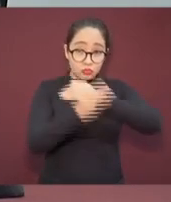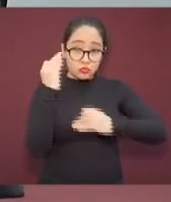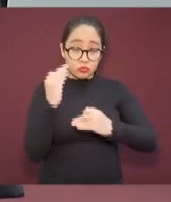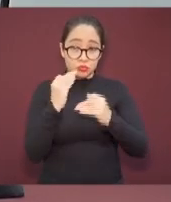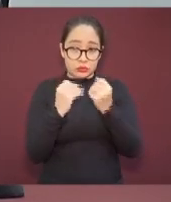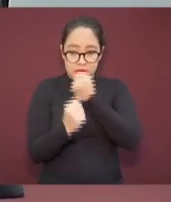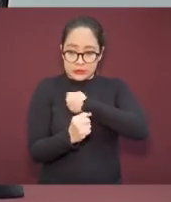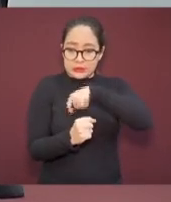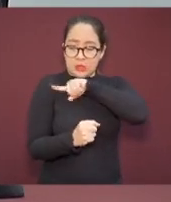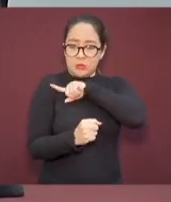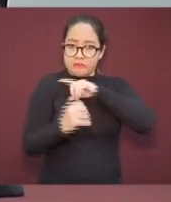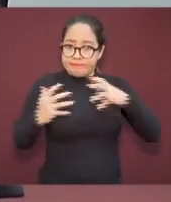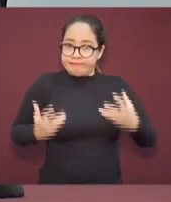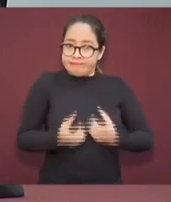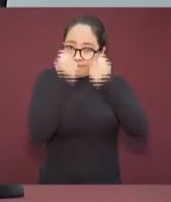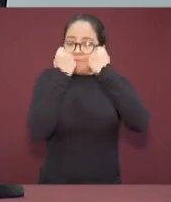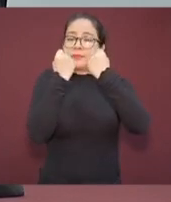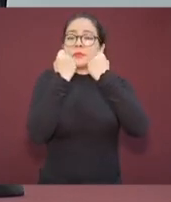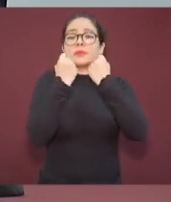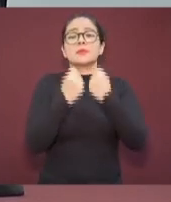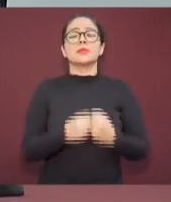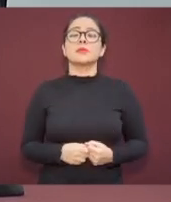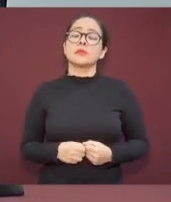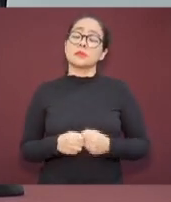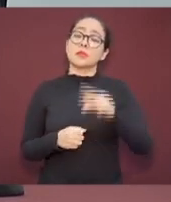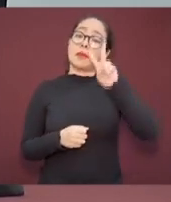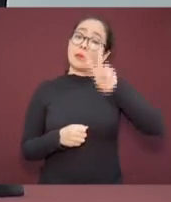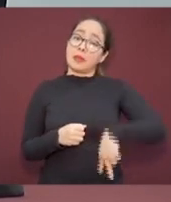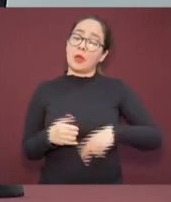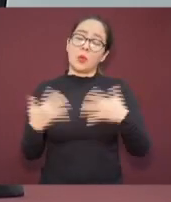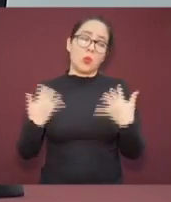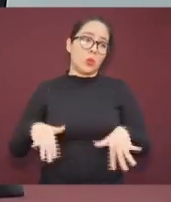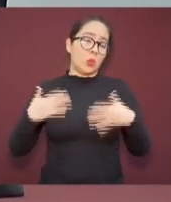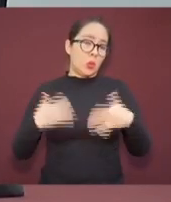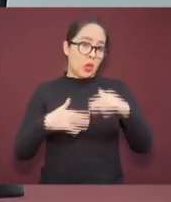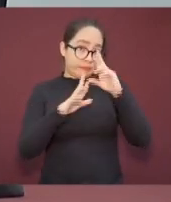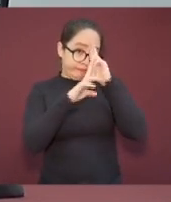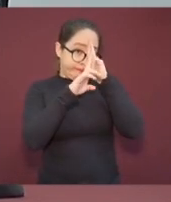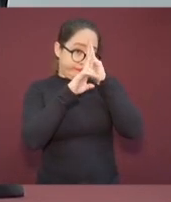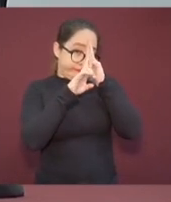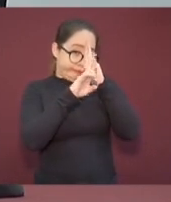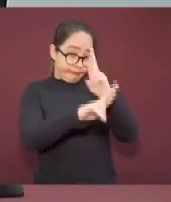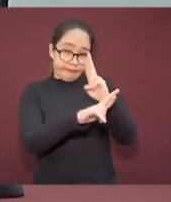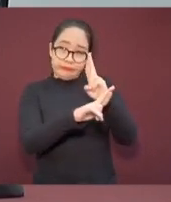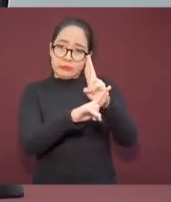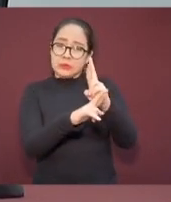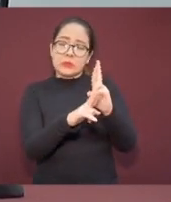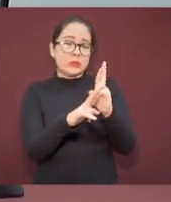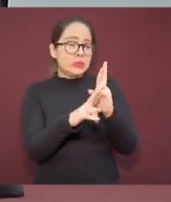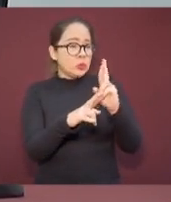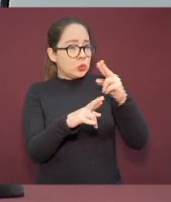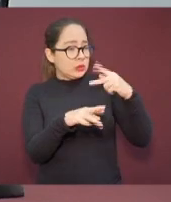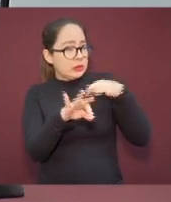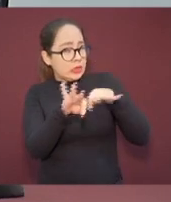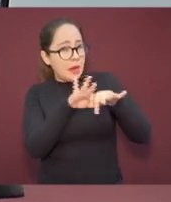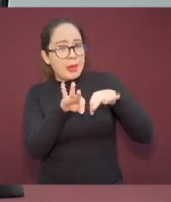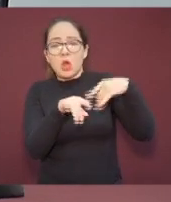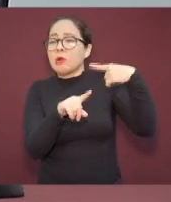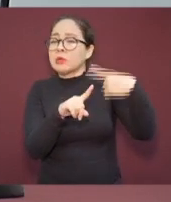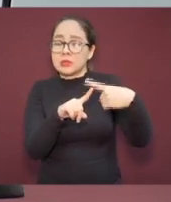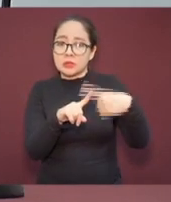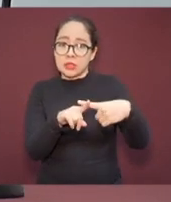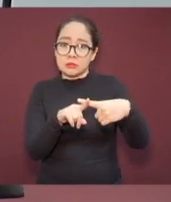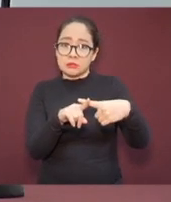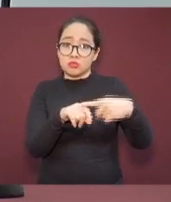de la población. Y aquí hay que reconocer nuevamente el enorme, el gran trabajo del personal médico y de